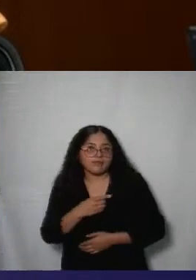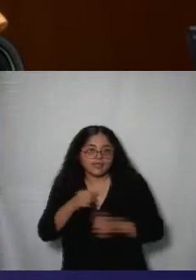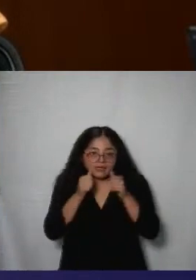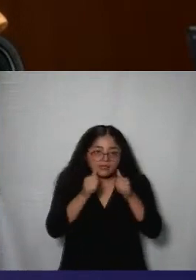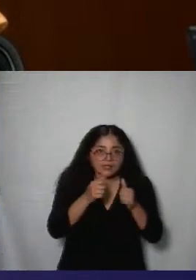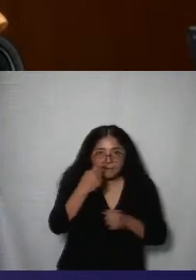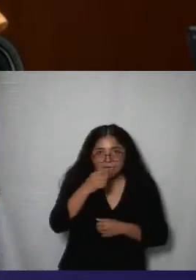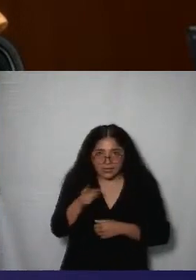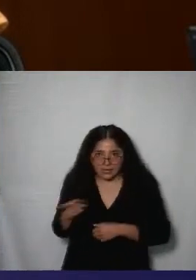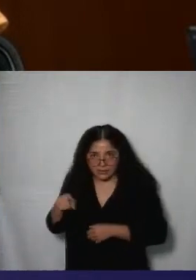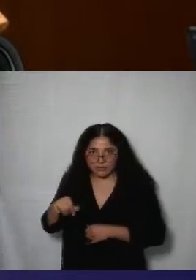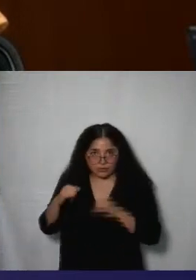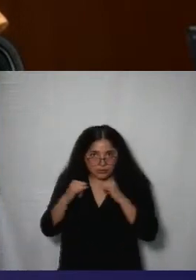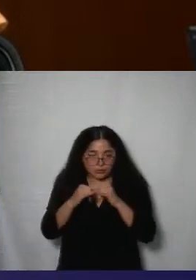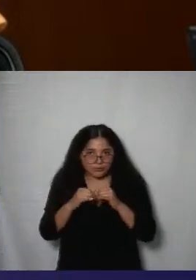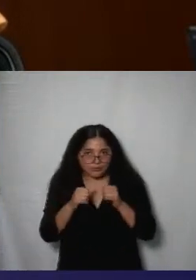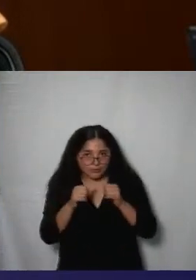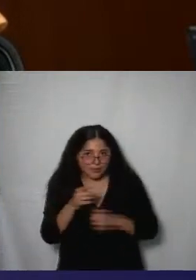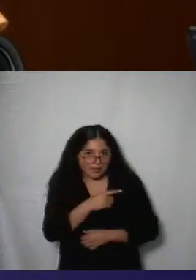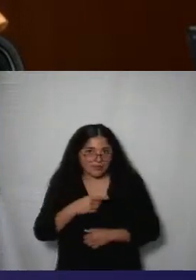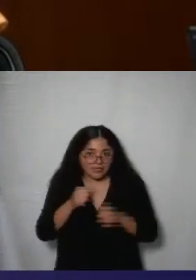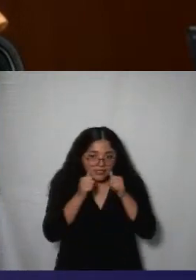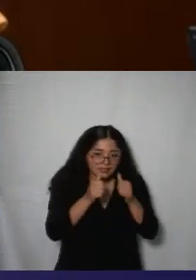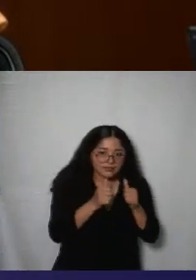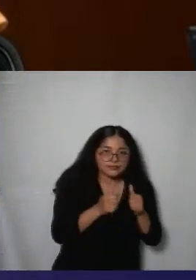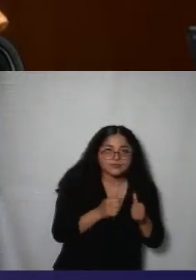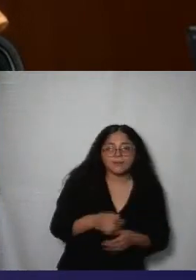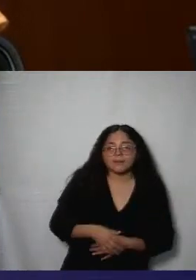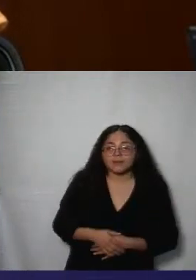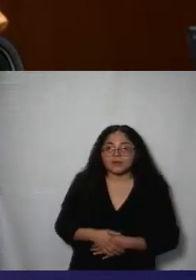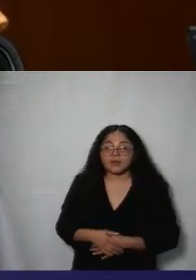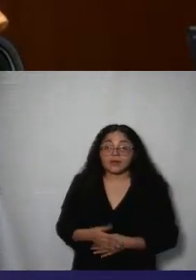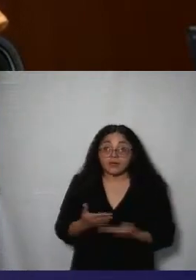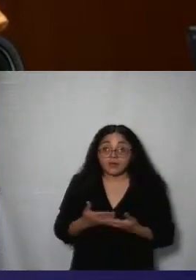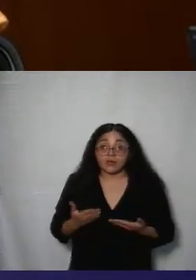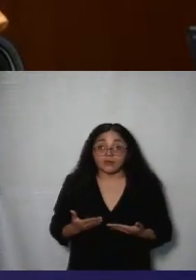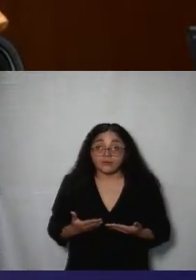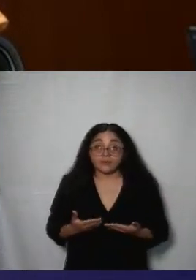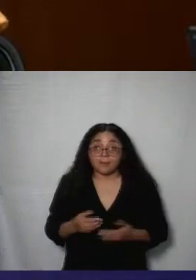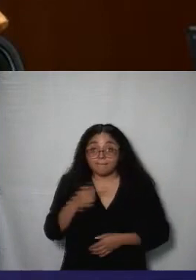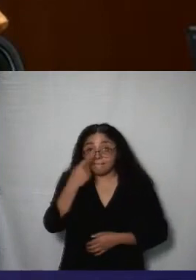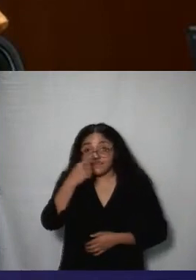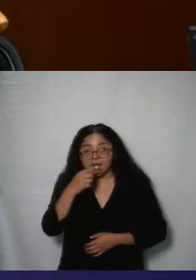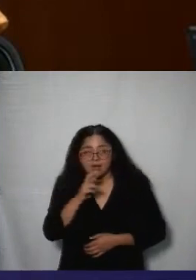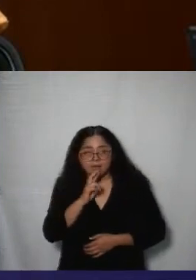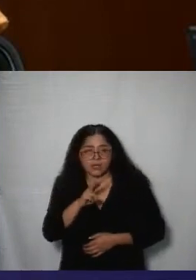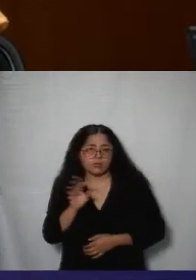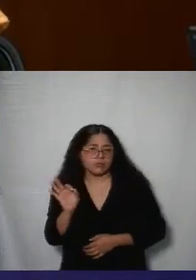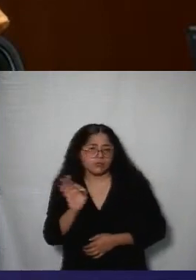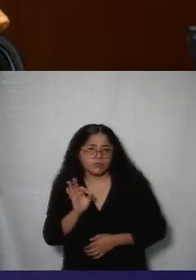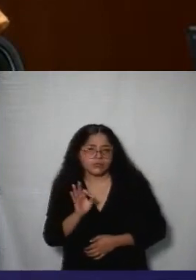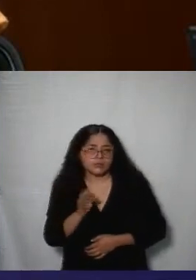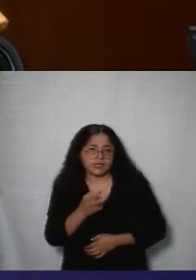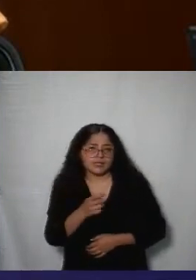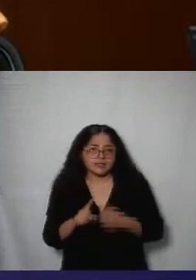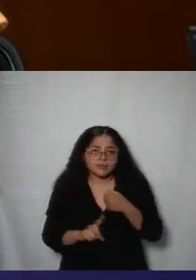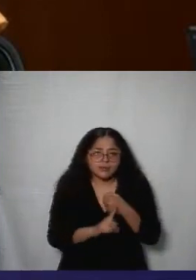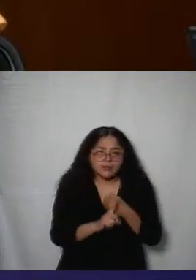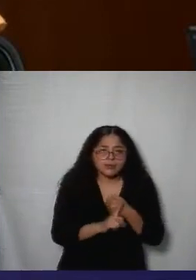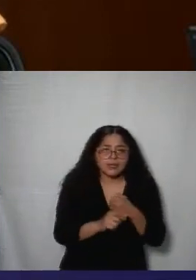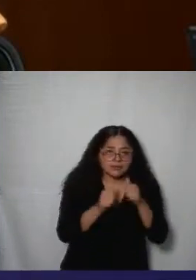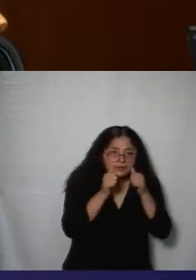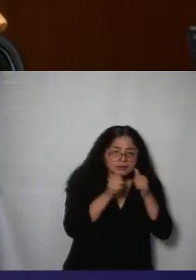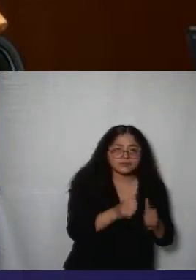intervención de una institución en este caso el organismo garante para mejorar la situación inicial con que se aborda el problema